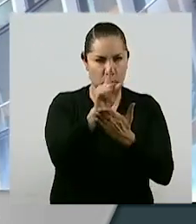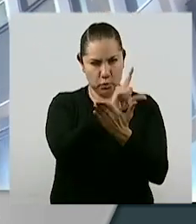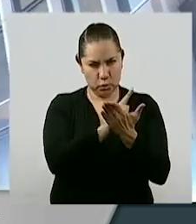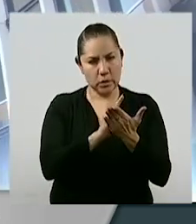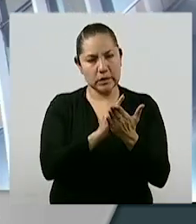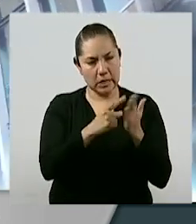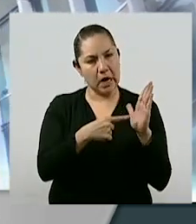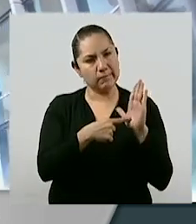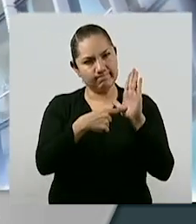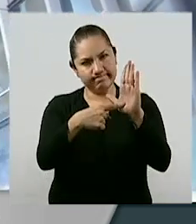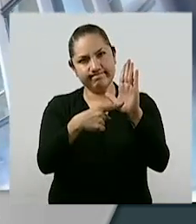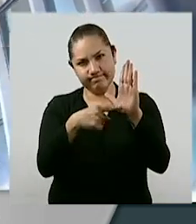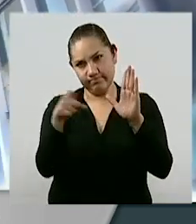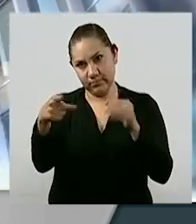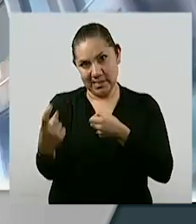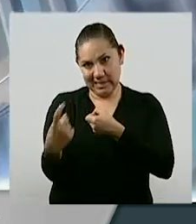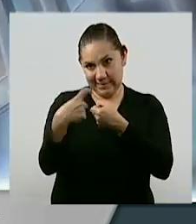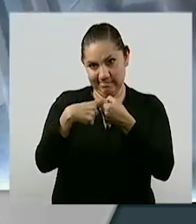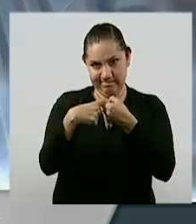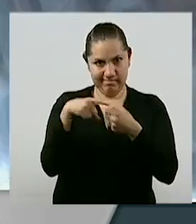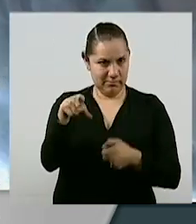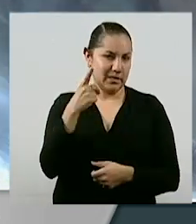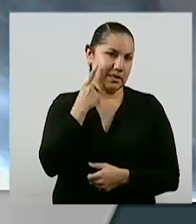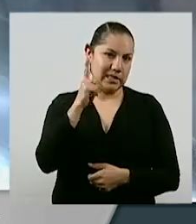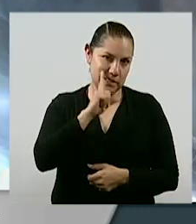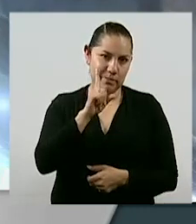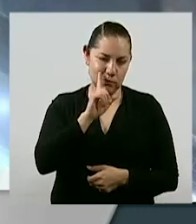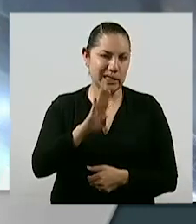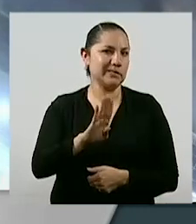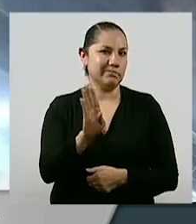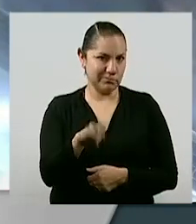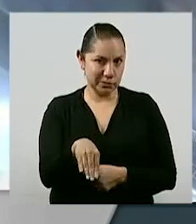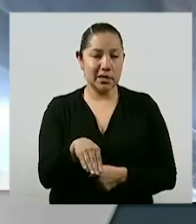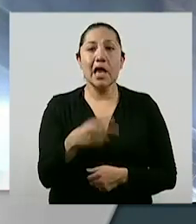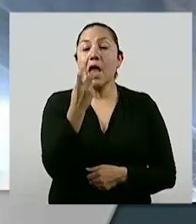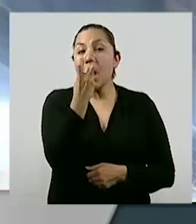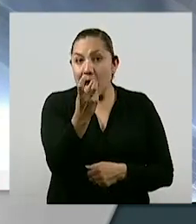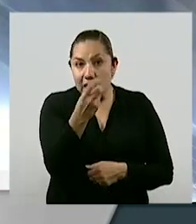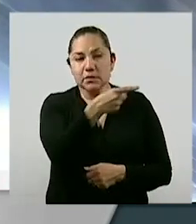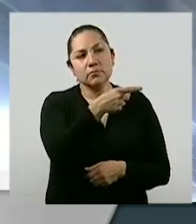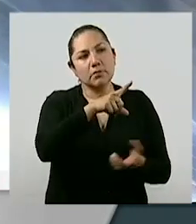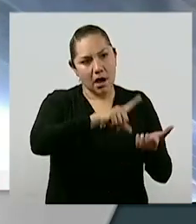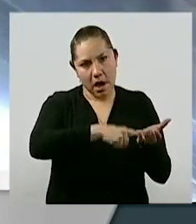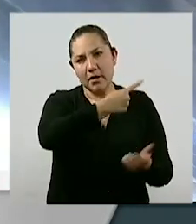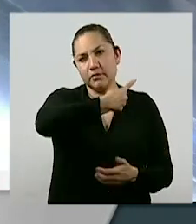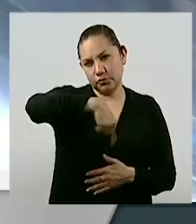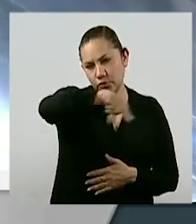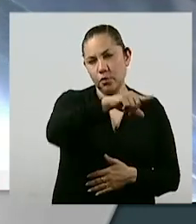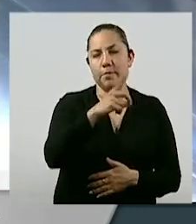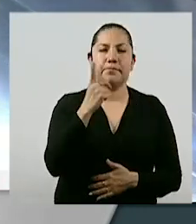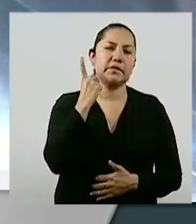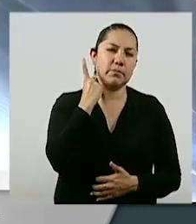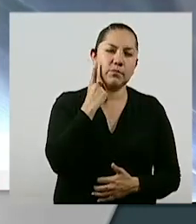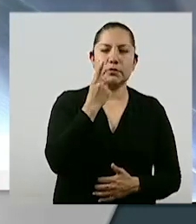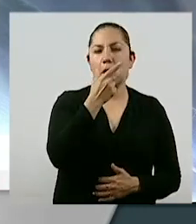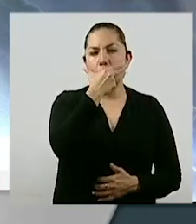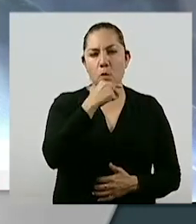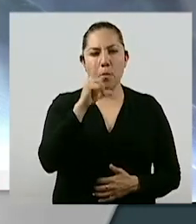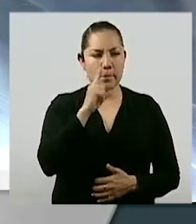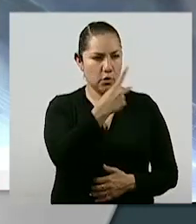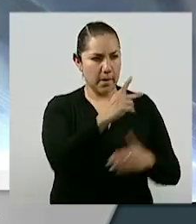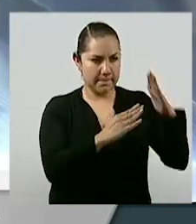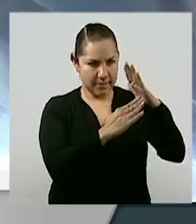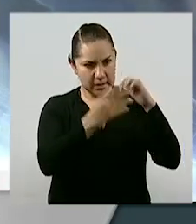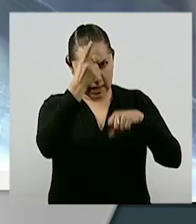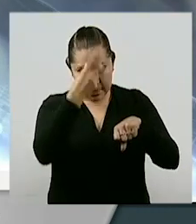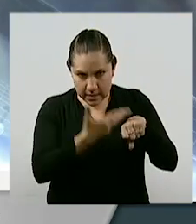Twitter. Al respecto, por supuesto, la Cámara de Diputados, a través de las y los legisladores, integrantes de la Mesa Directiva de la Junta de Coordinación